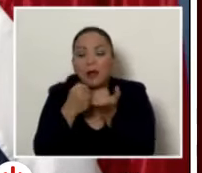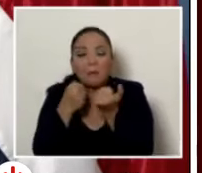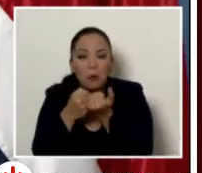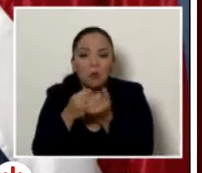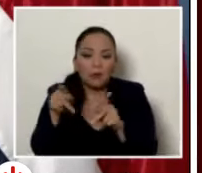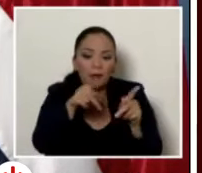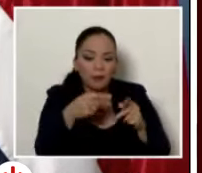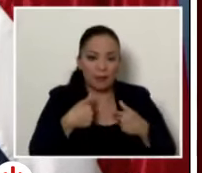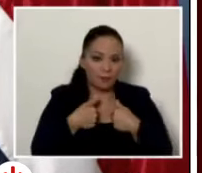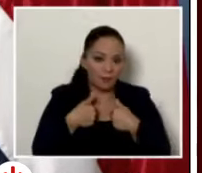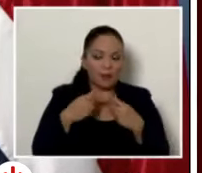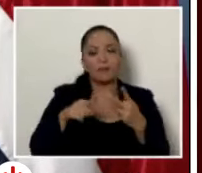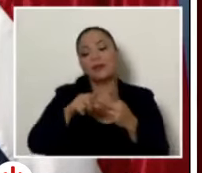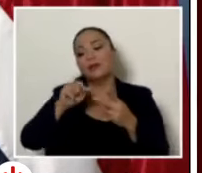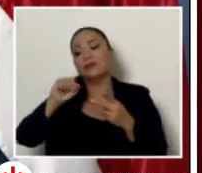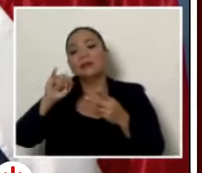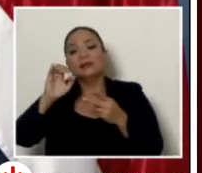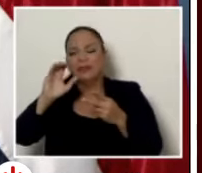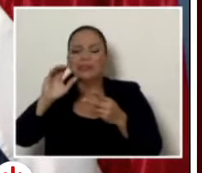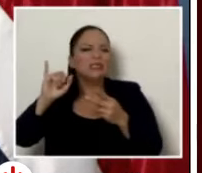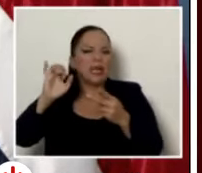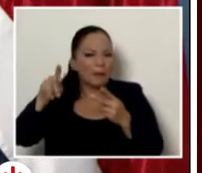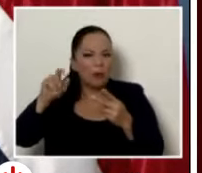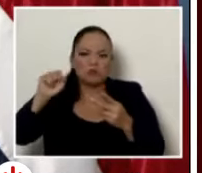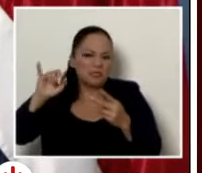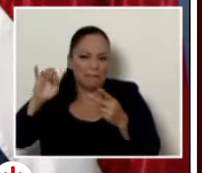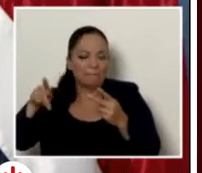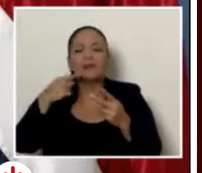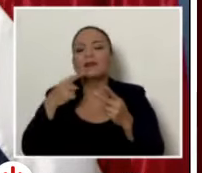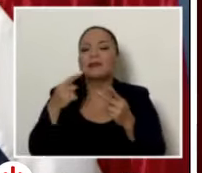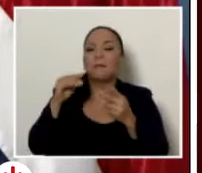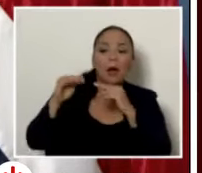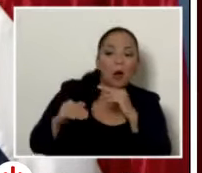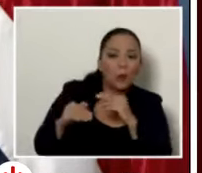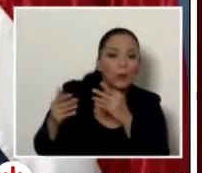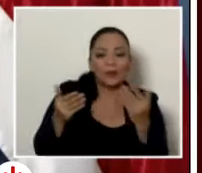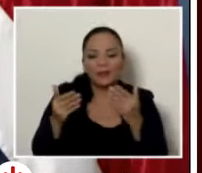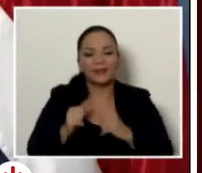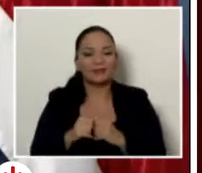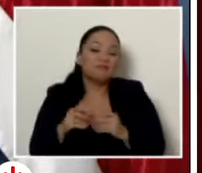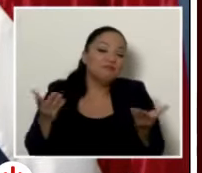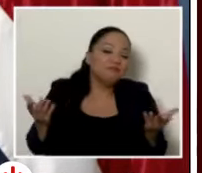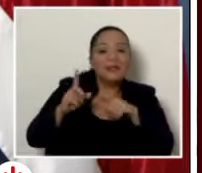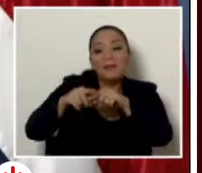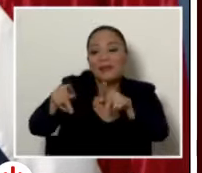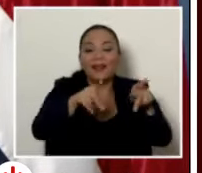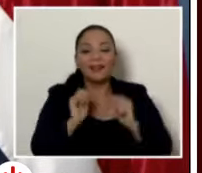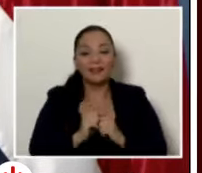ahora el CIEP dice bajó la gente tendrá que ver a quien le cree y a quien no